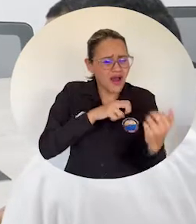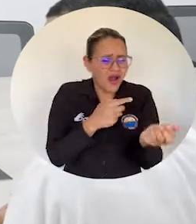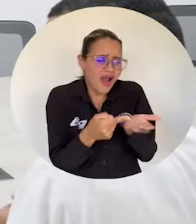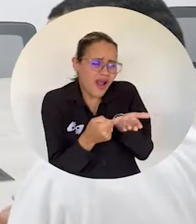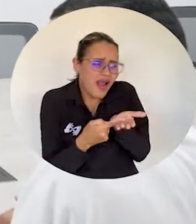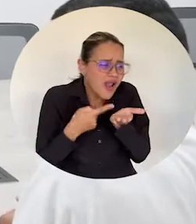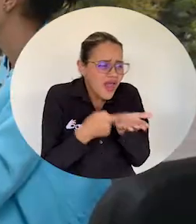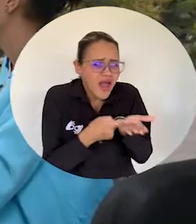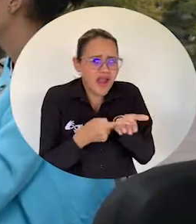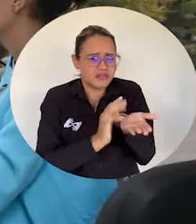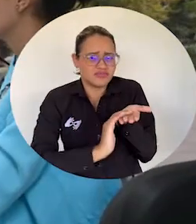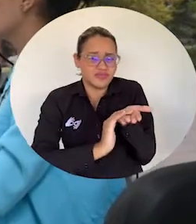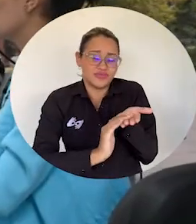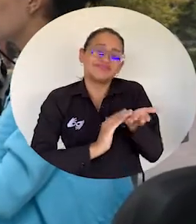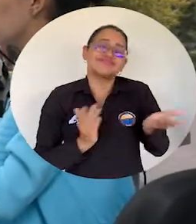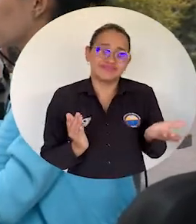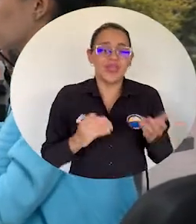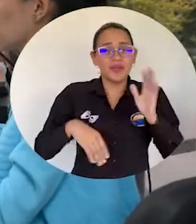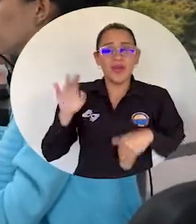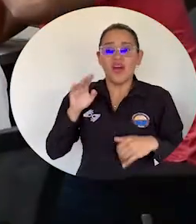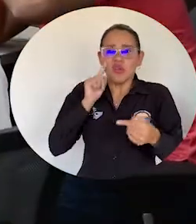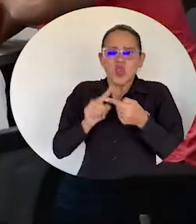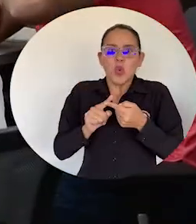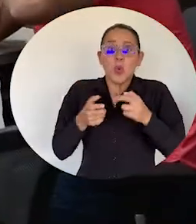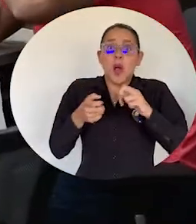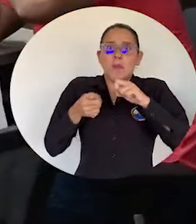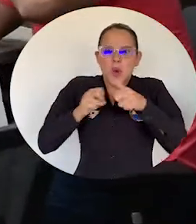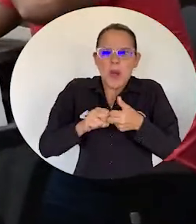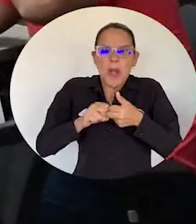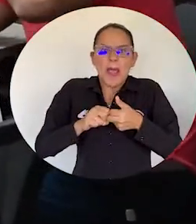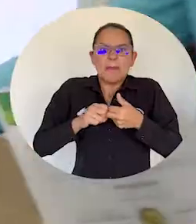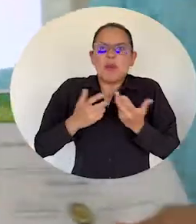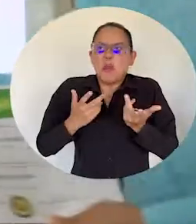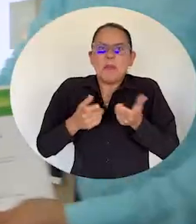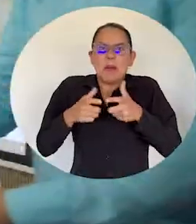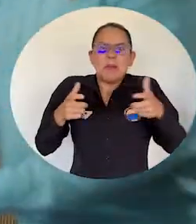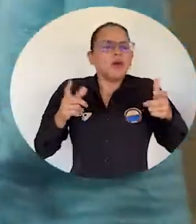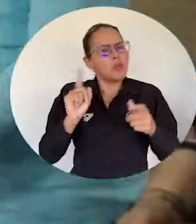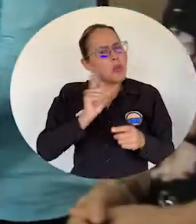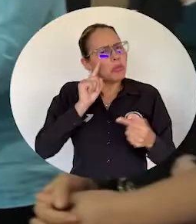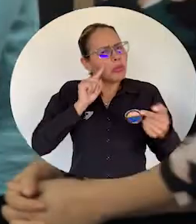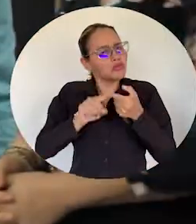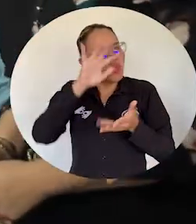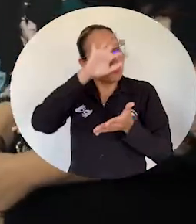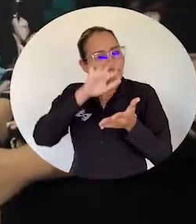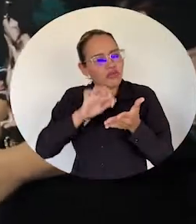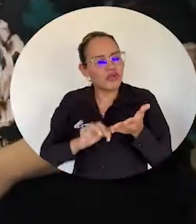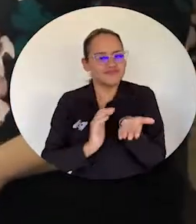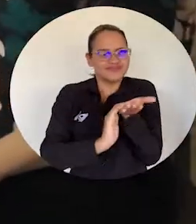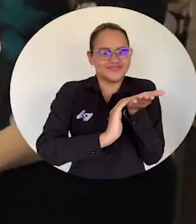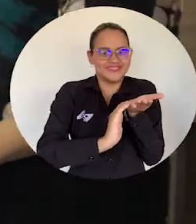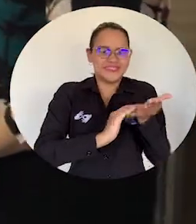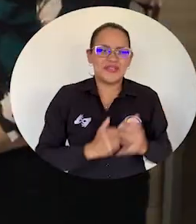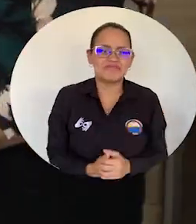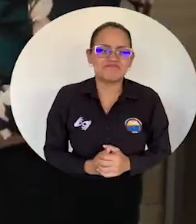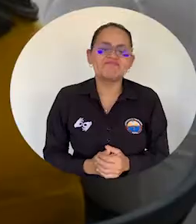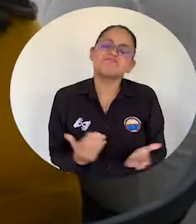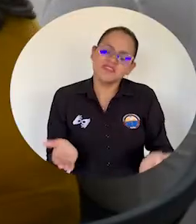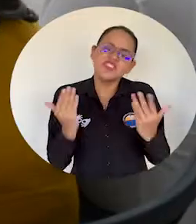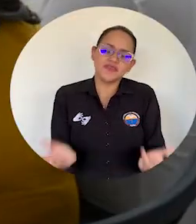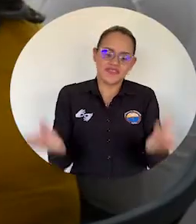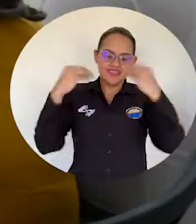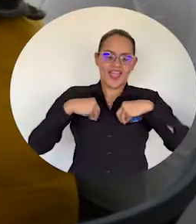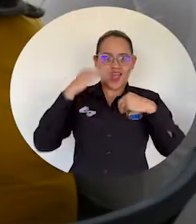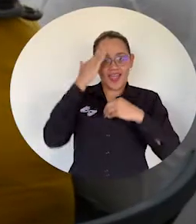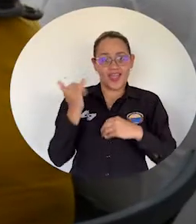y no a crear más conflictos. Este título entra a contribuir en mi formación académica, pero también